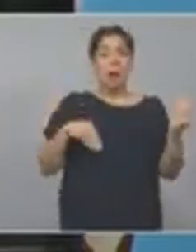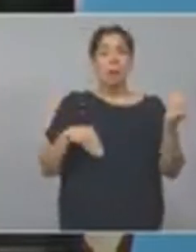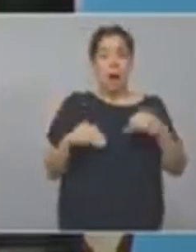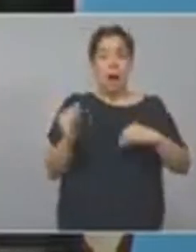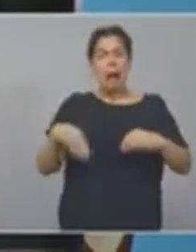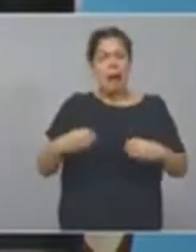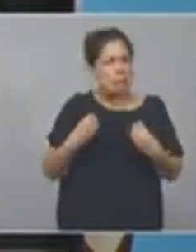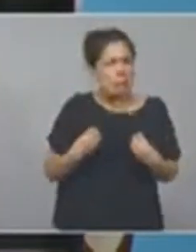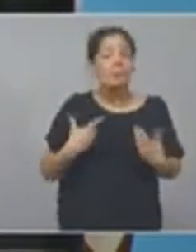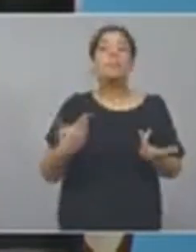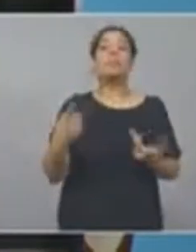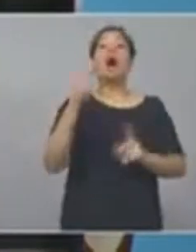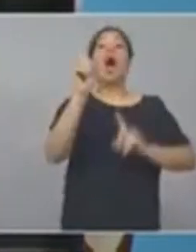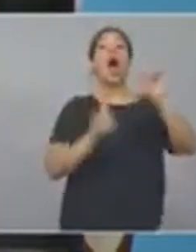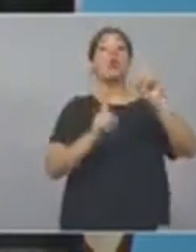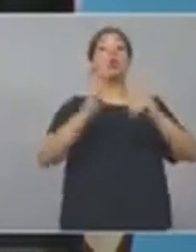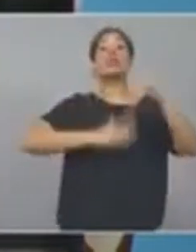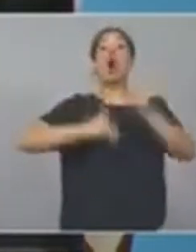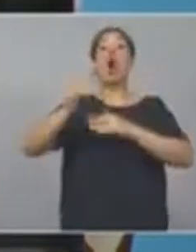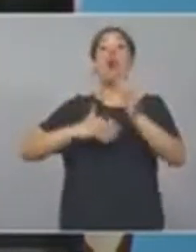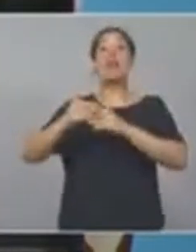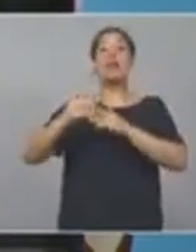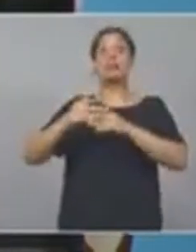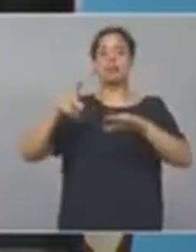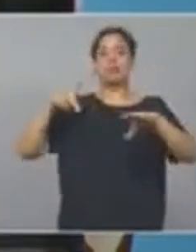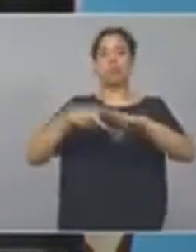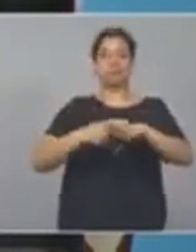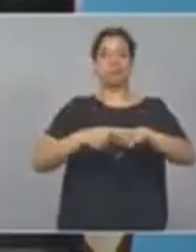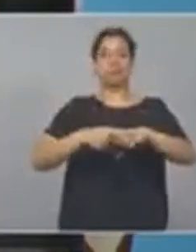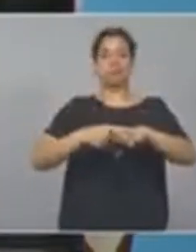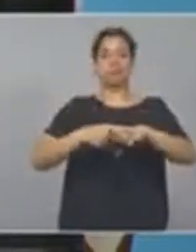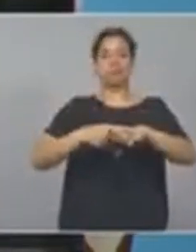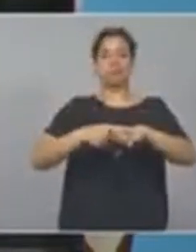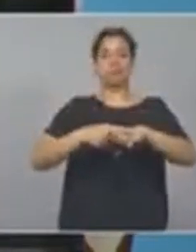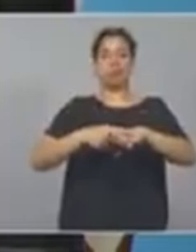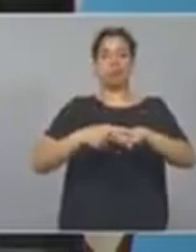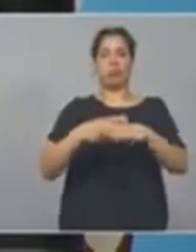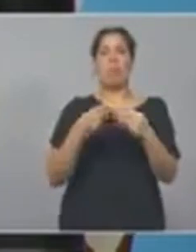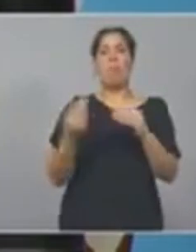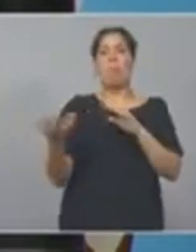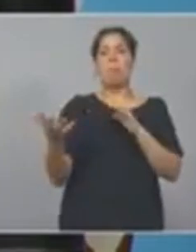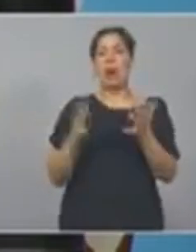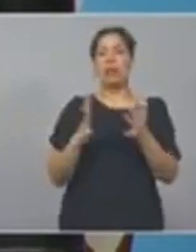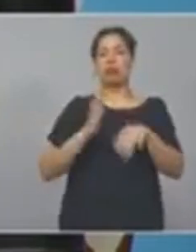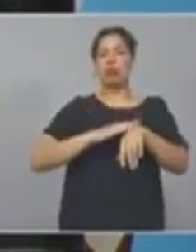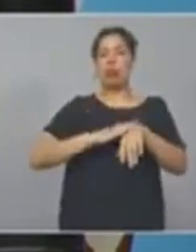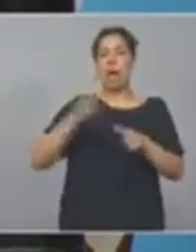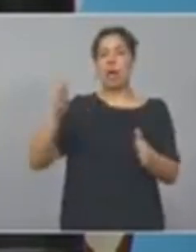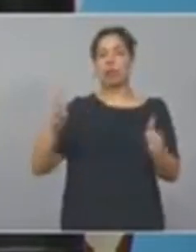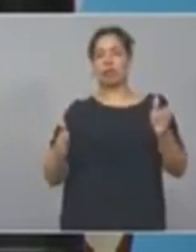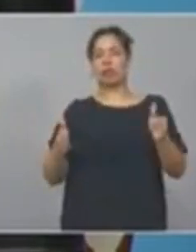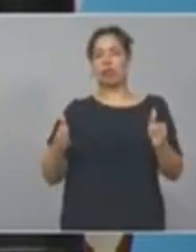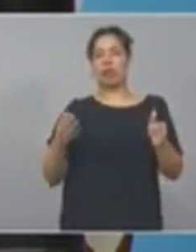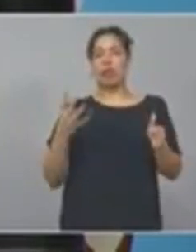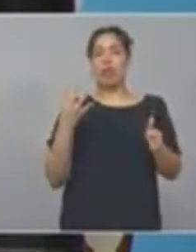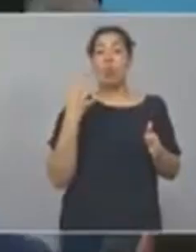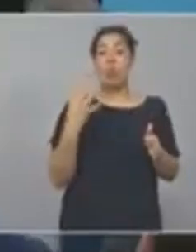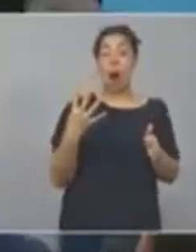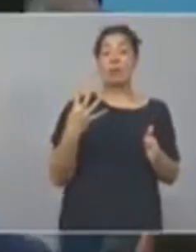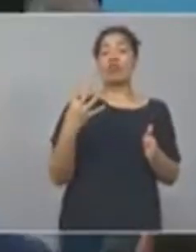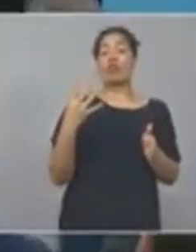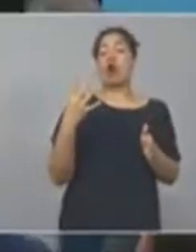recursos financieros, pero son obras interrumpidas por aproximadamente 4 millones